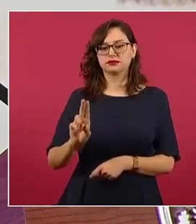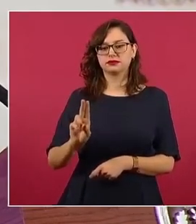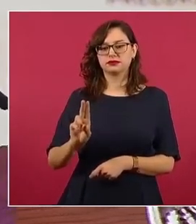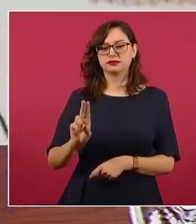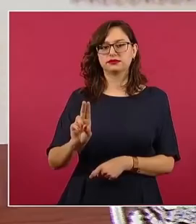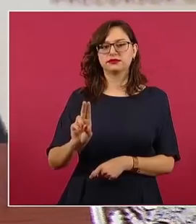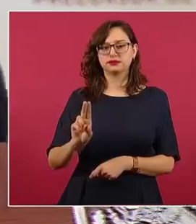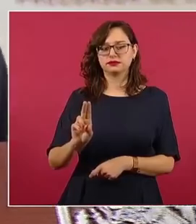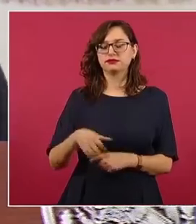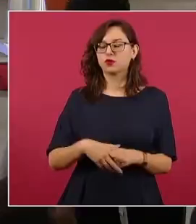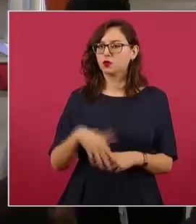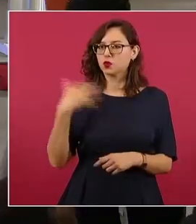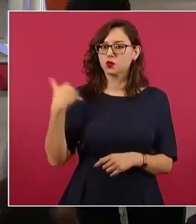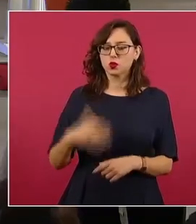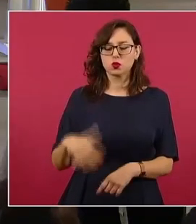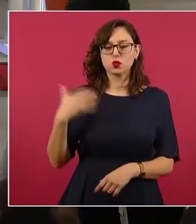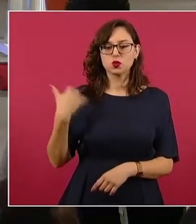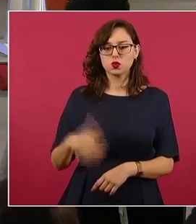Todos ellos.